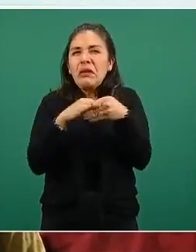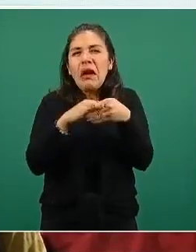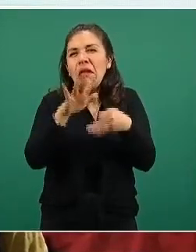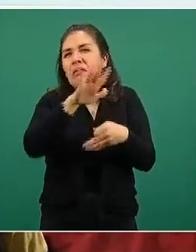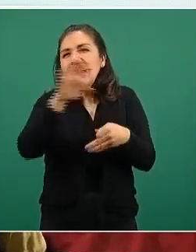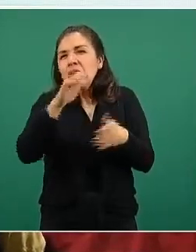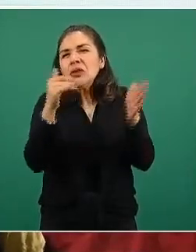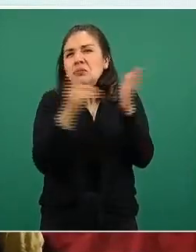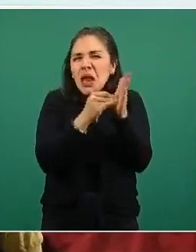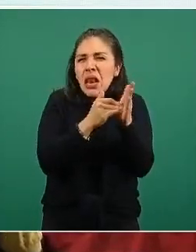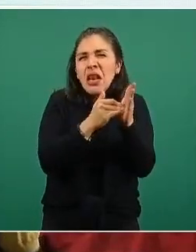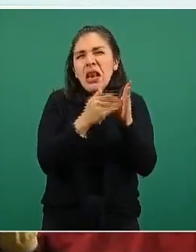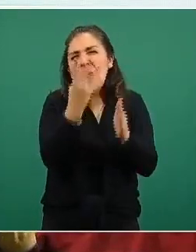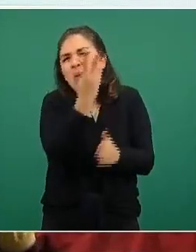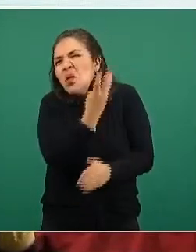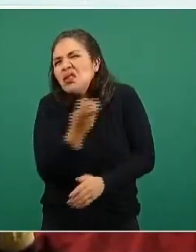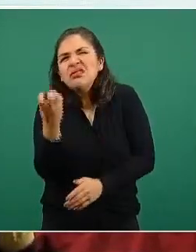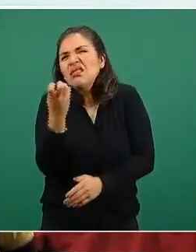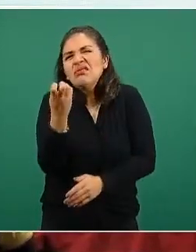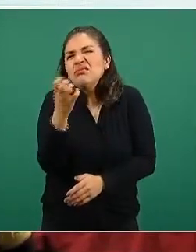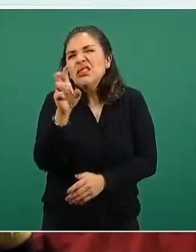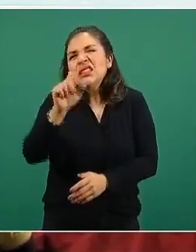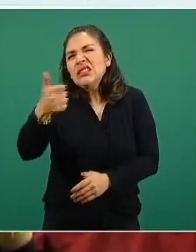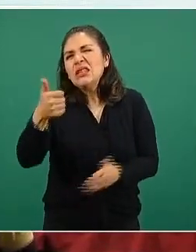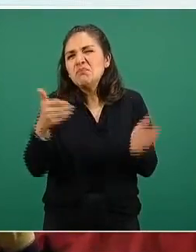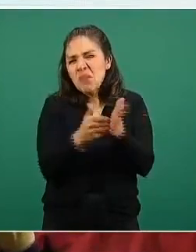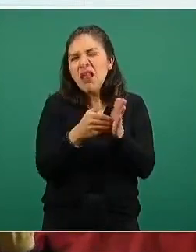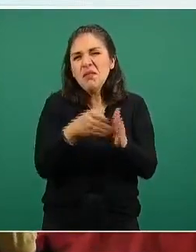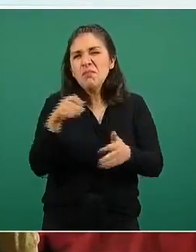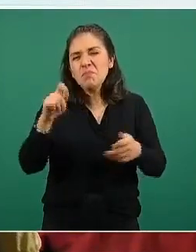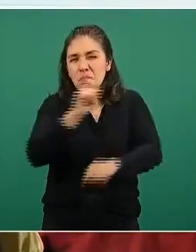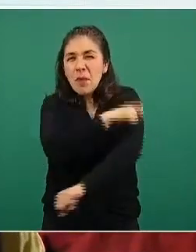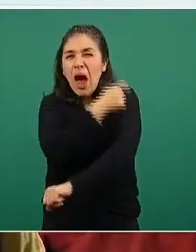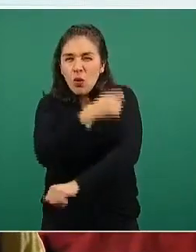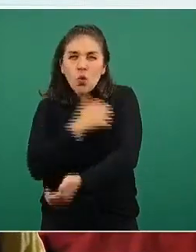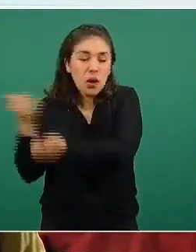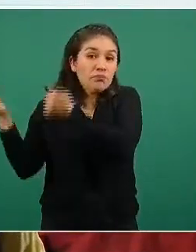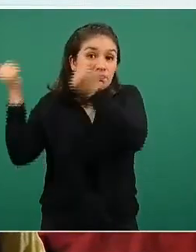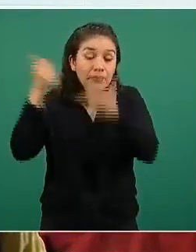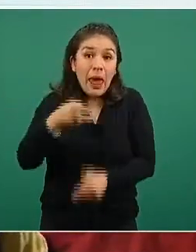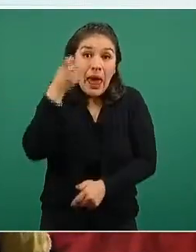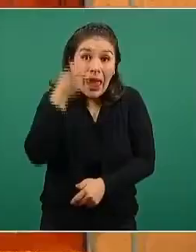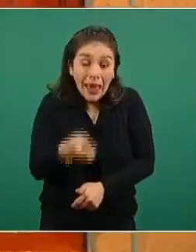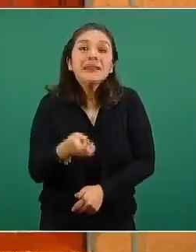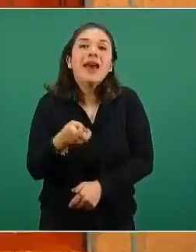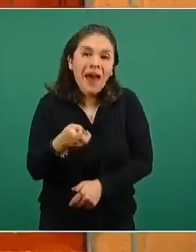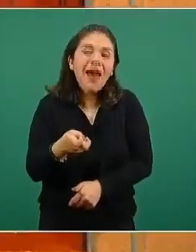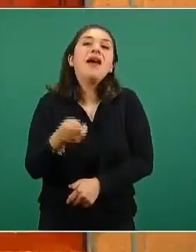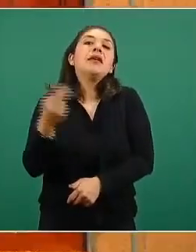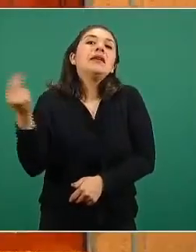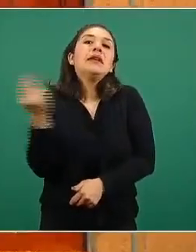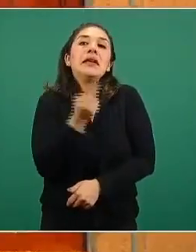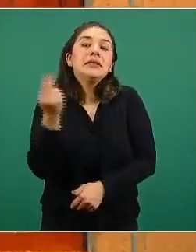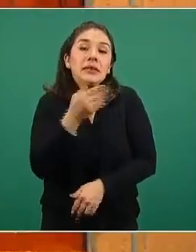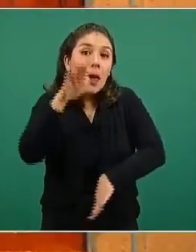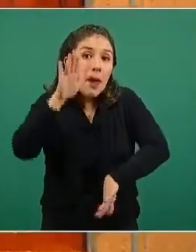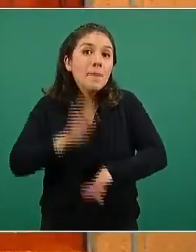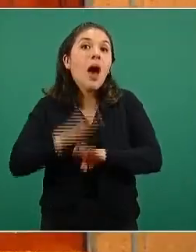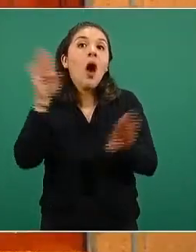millón de vacunas, un poco más de 436 mil para ser exacto, que lógicamente requerirá que